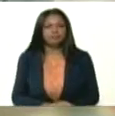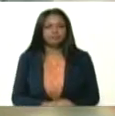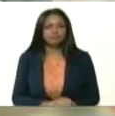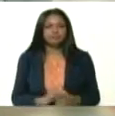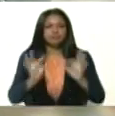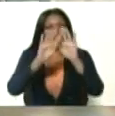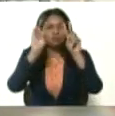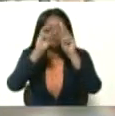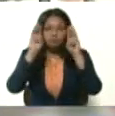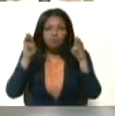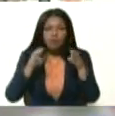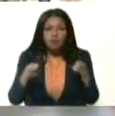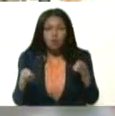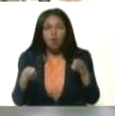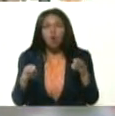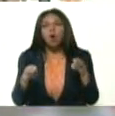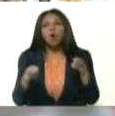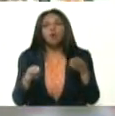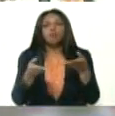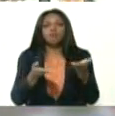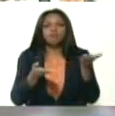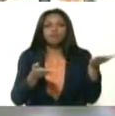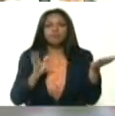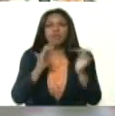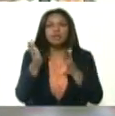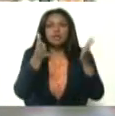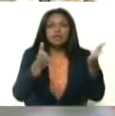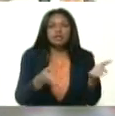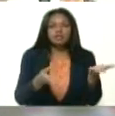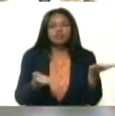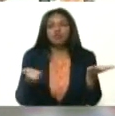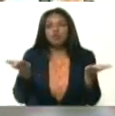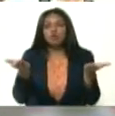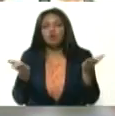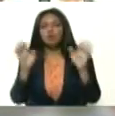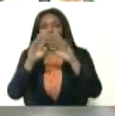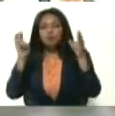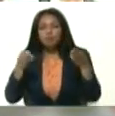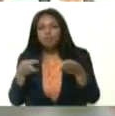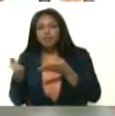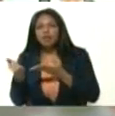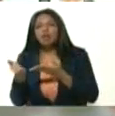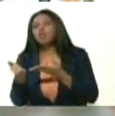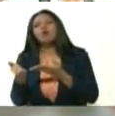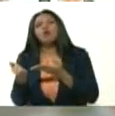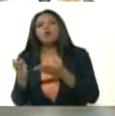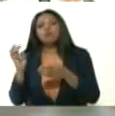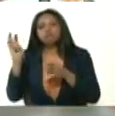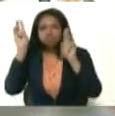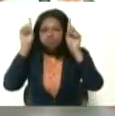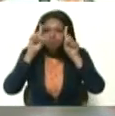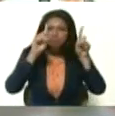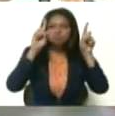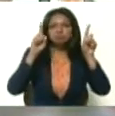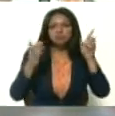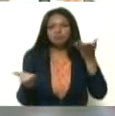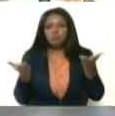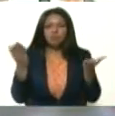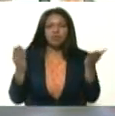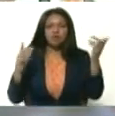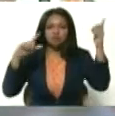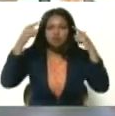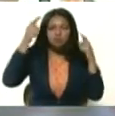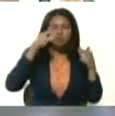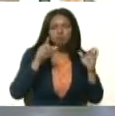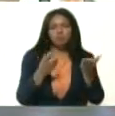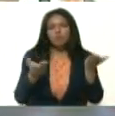y el modelo del diablo. El modelo del socialismo y el modelo del capitalismo neoliberal. El modelo